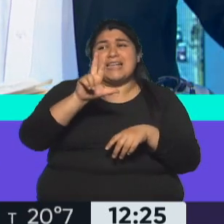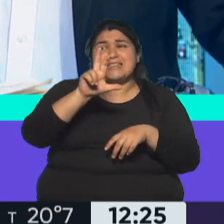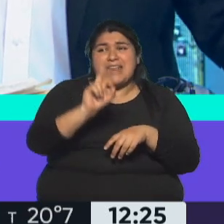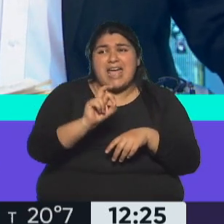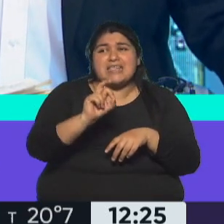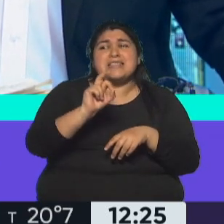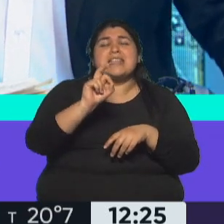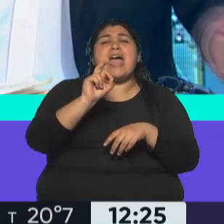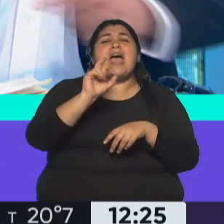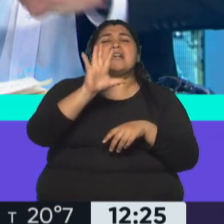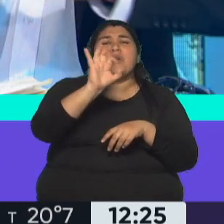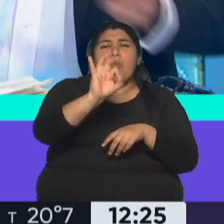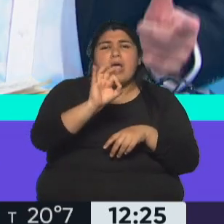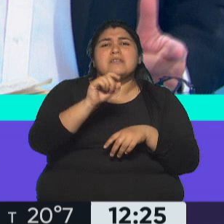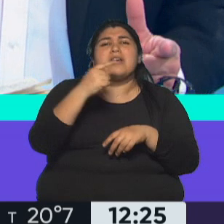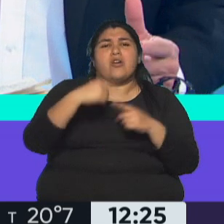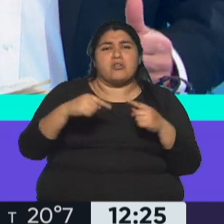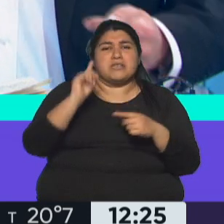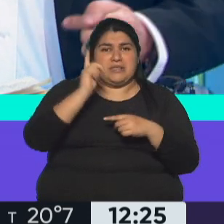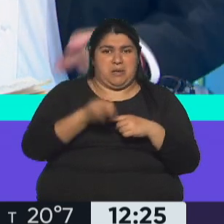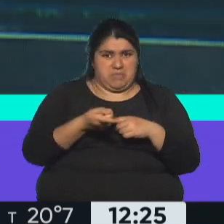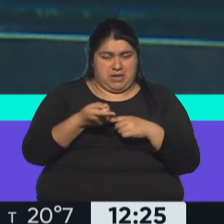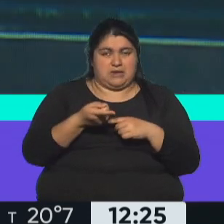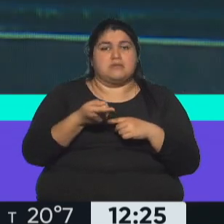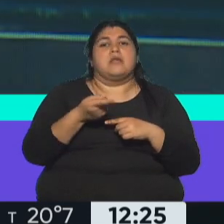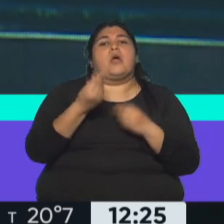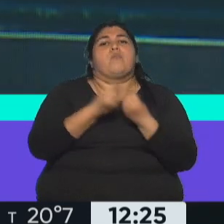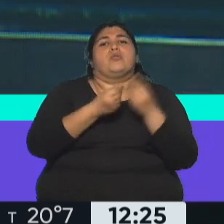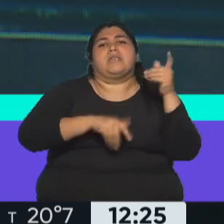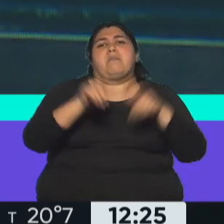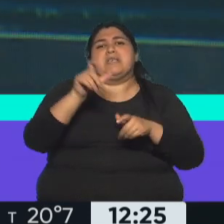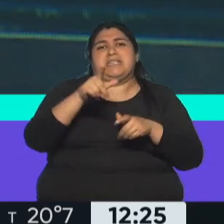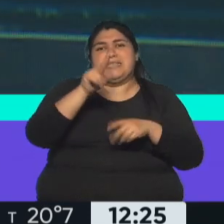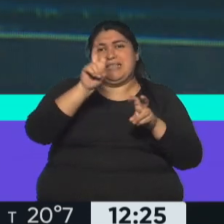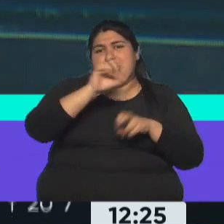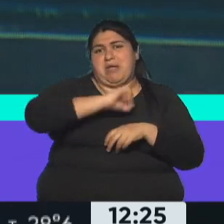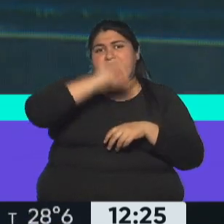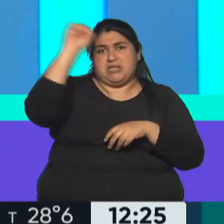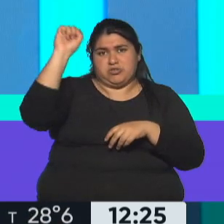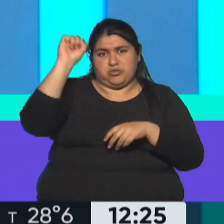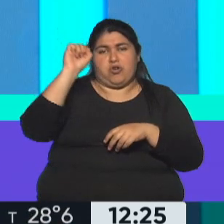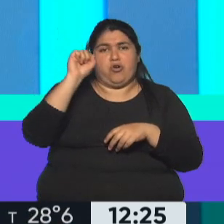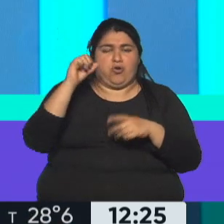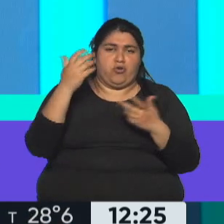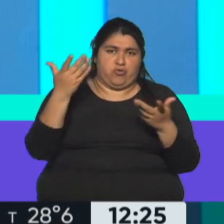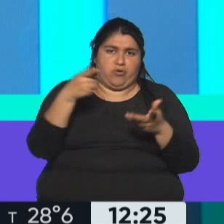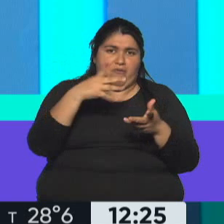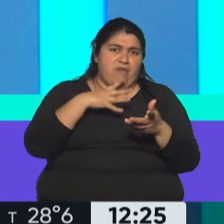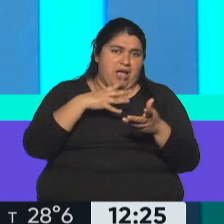con respecto a lo que facturaste el año pasado, también quedas afuera. Pero eso hay mucha gente porque con el tema de la inflación... exactamente. Hay